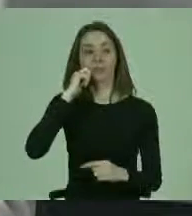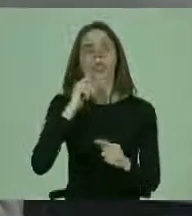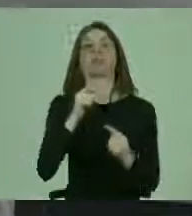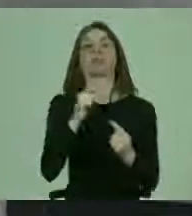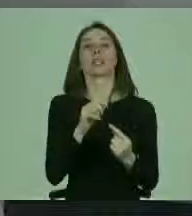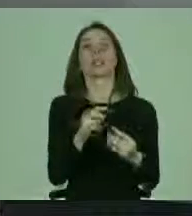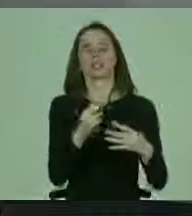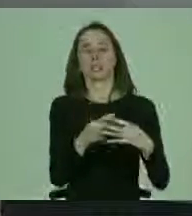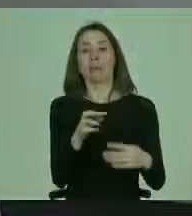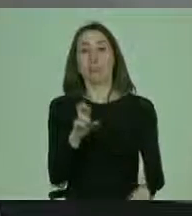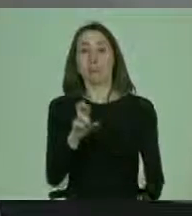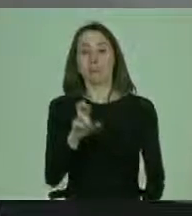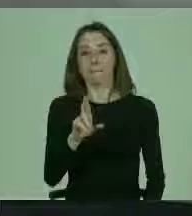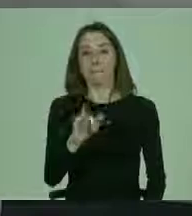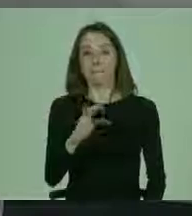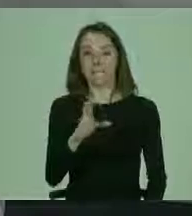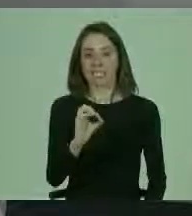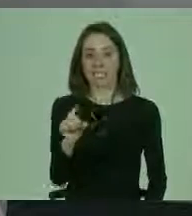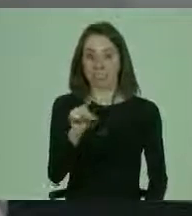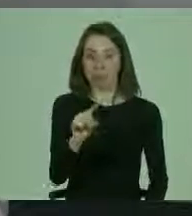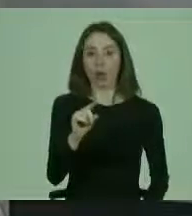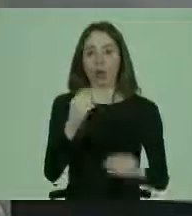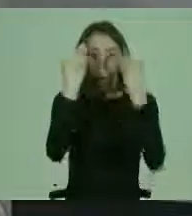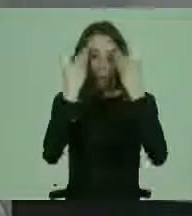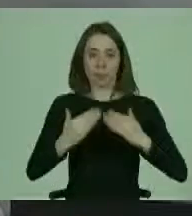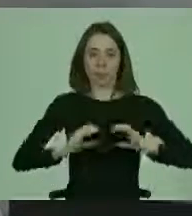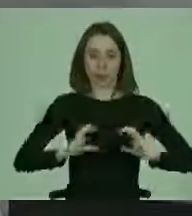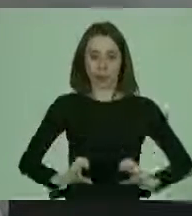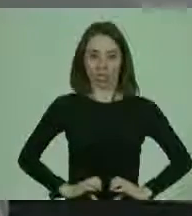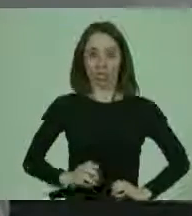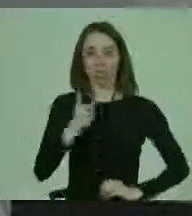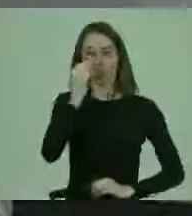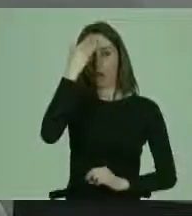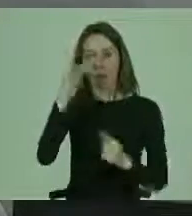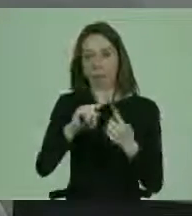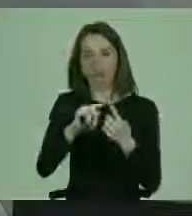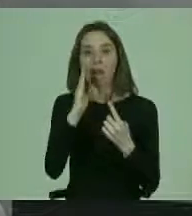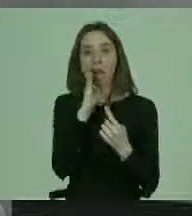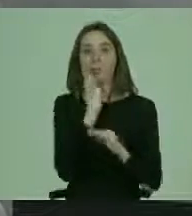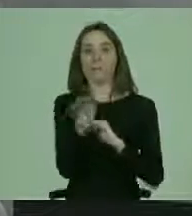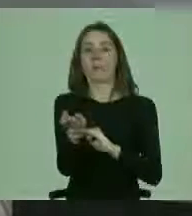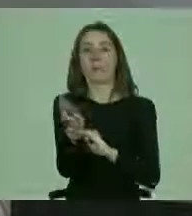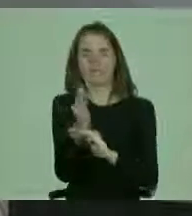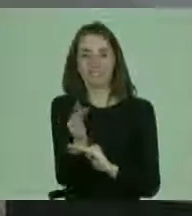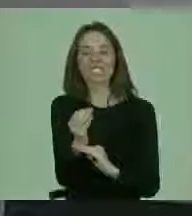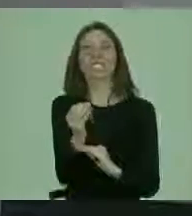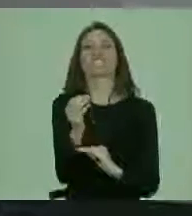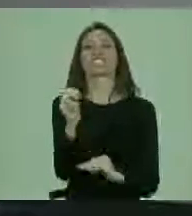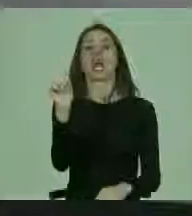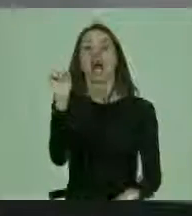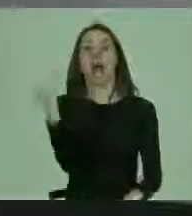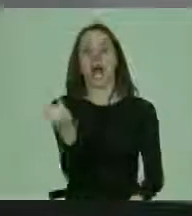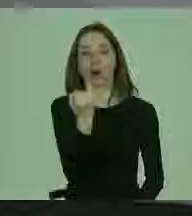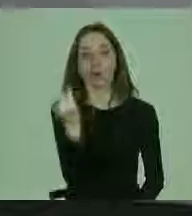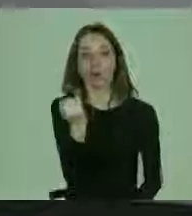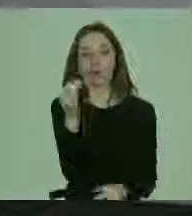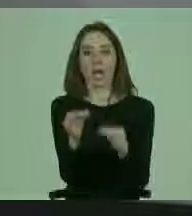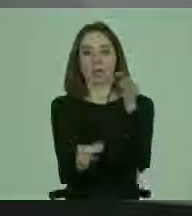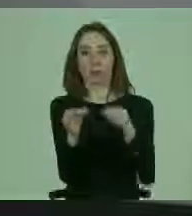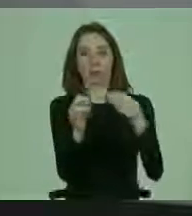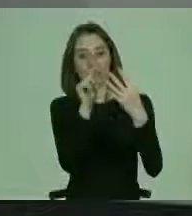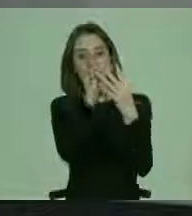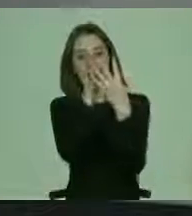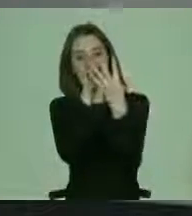bioéticos, y que hemos conocido la no maleficencia, la beneficencia, la autonomía y la justicia,